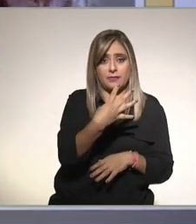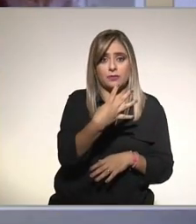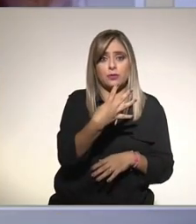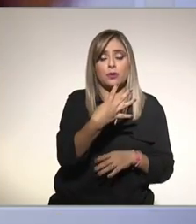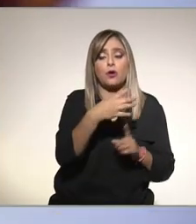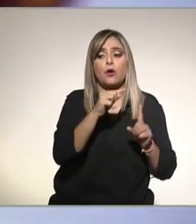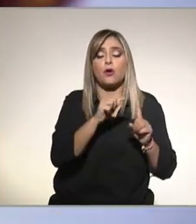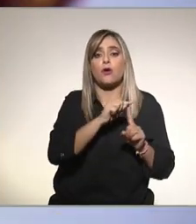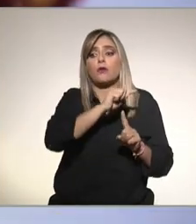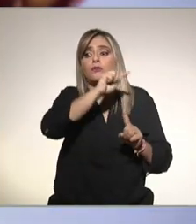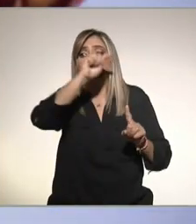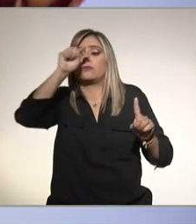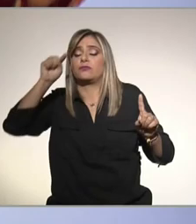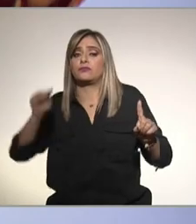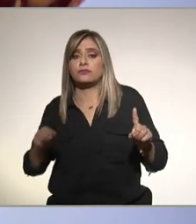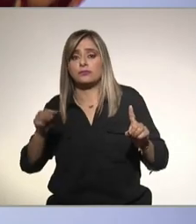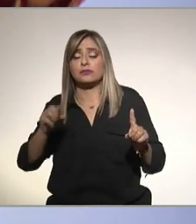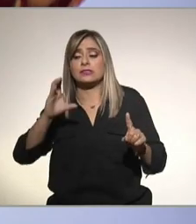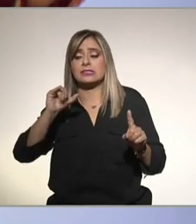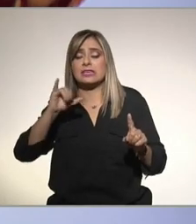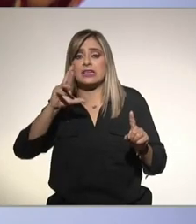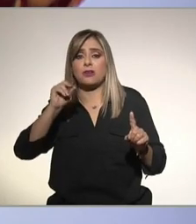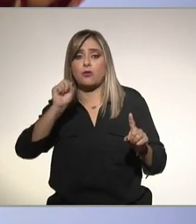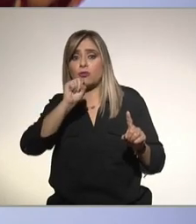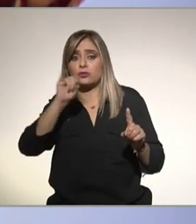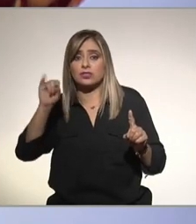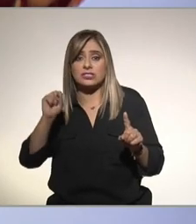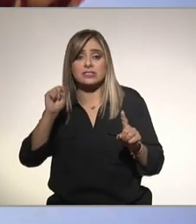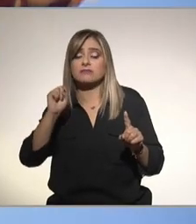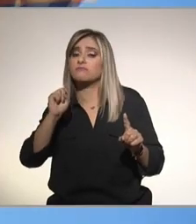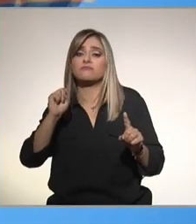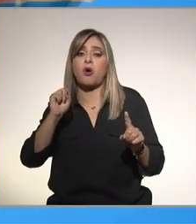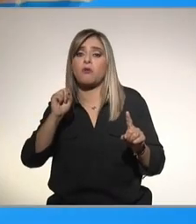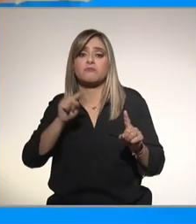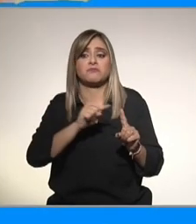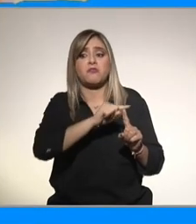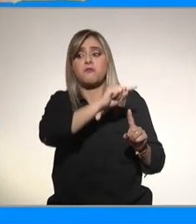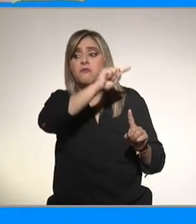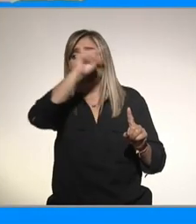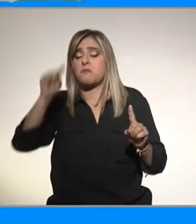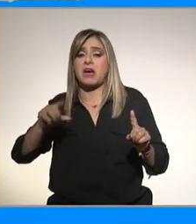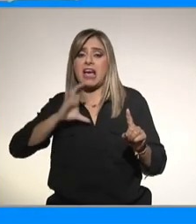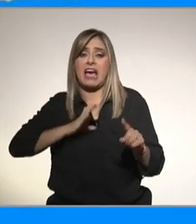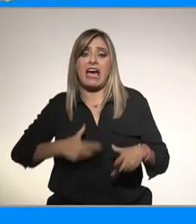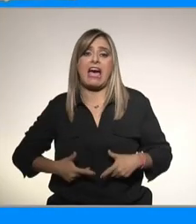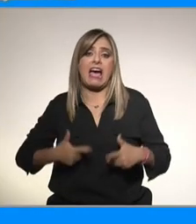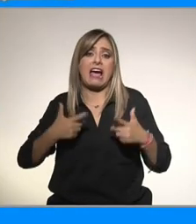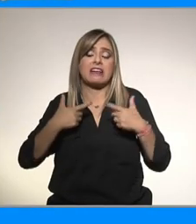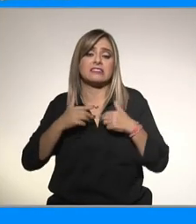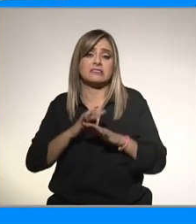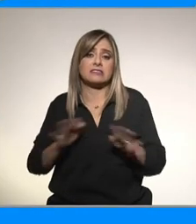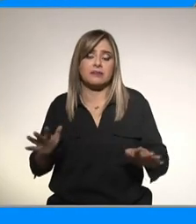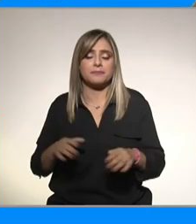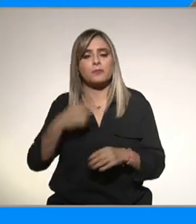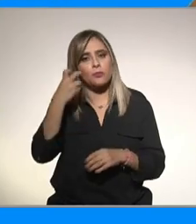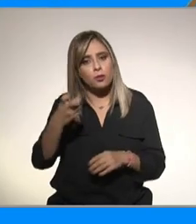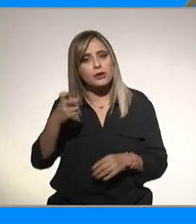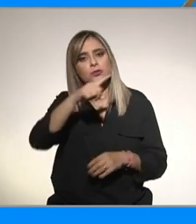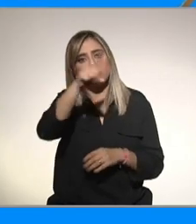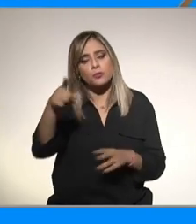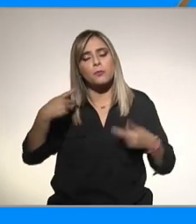llegar a nódulos de regeneración que es la cirrosis pasa directamente a cáncer todas las personas por lo menos una vez al año